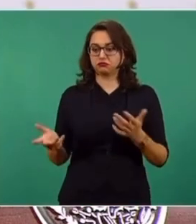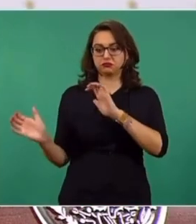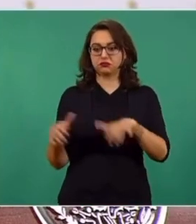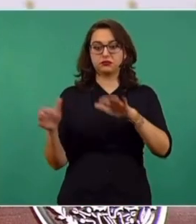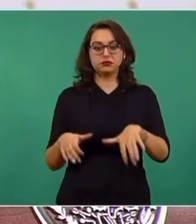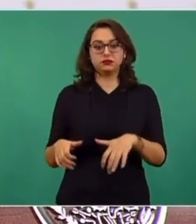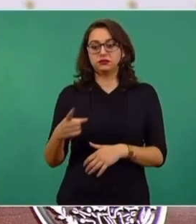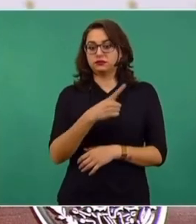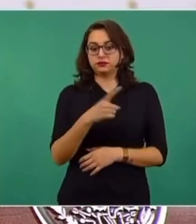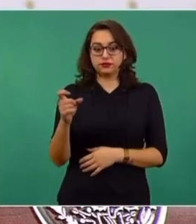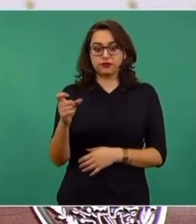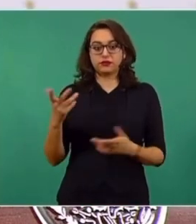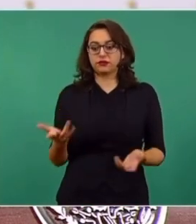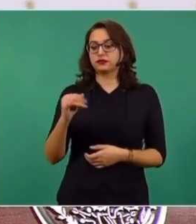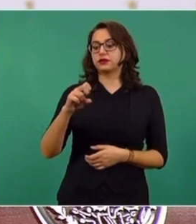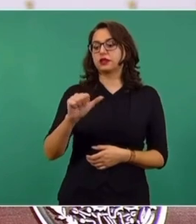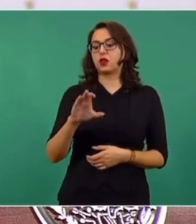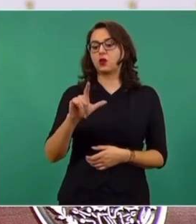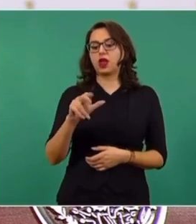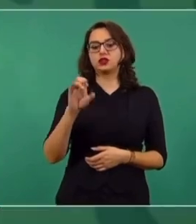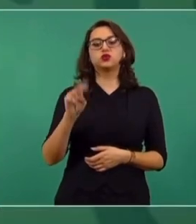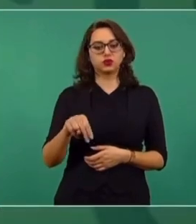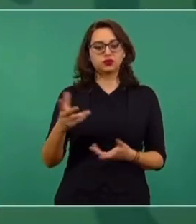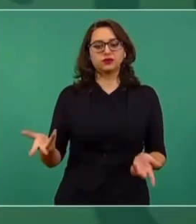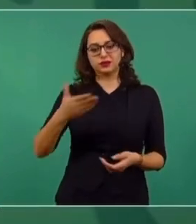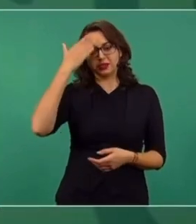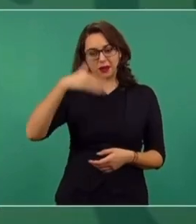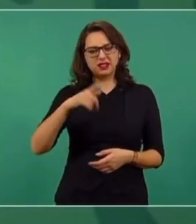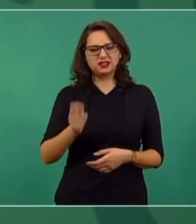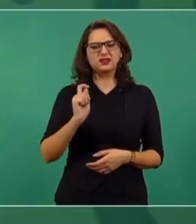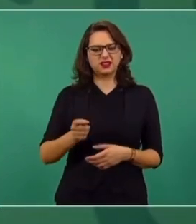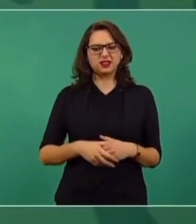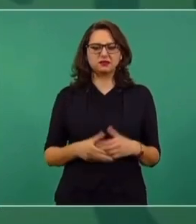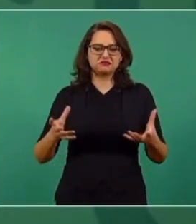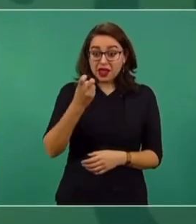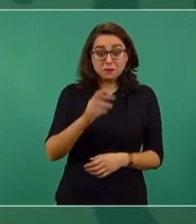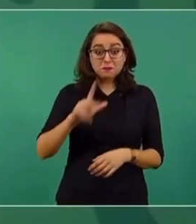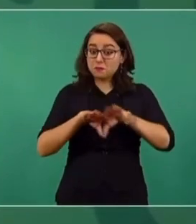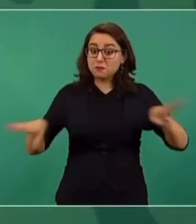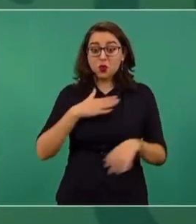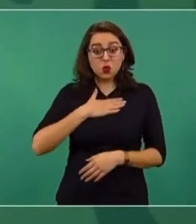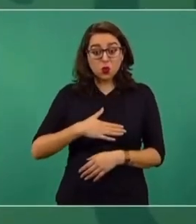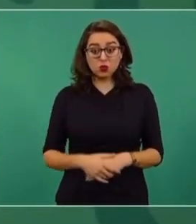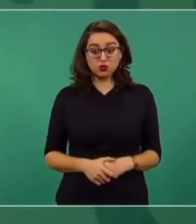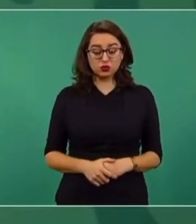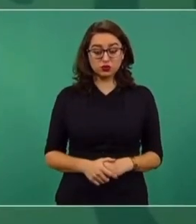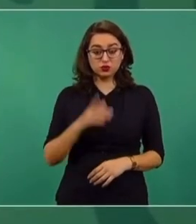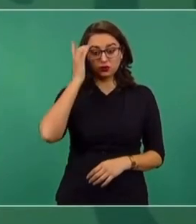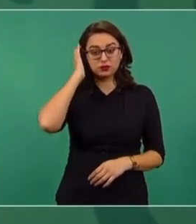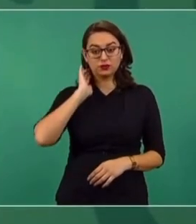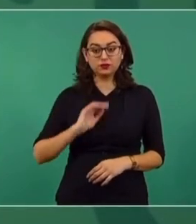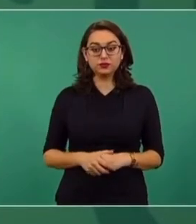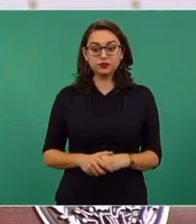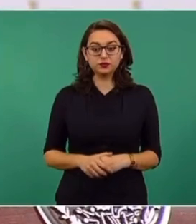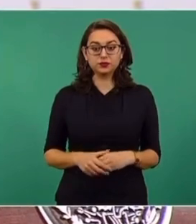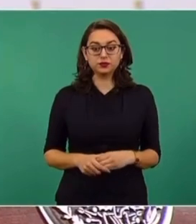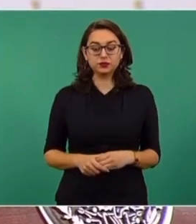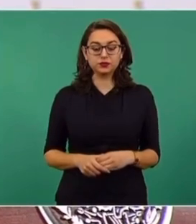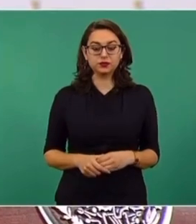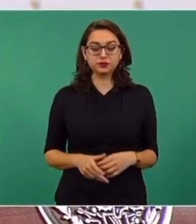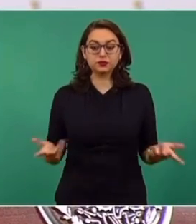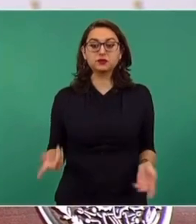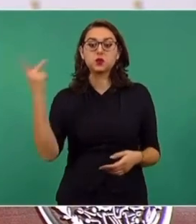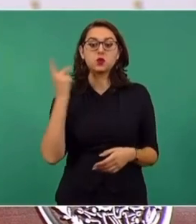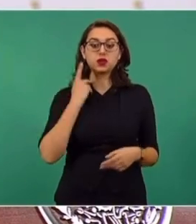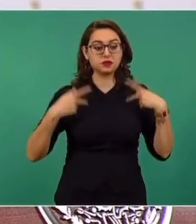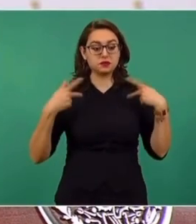los técnicos dicen insaculación, pero se conoce más coloquialmente como sorteo. ¿Qué dicen los profesionales, entre comillas,